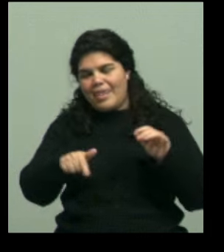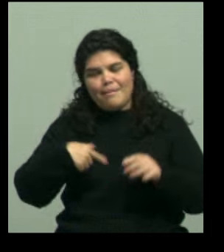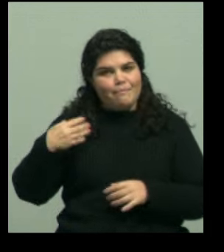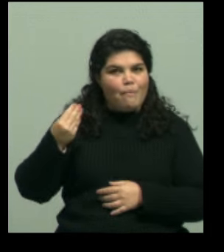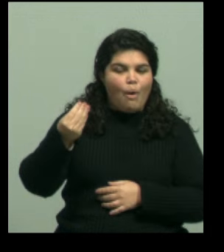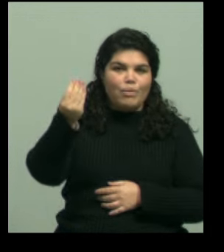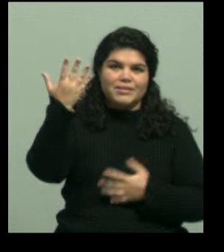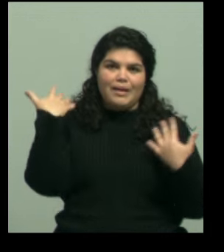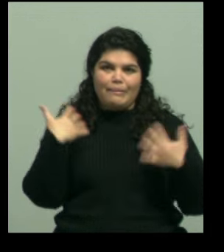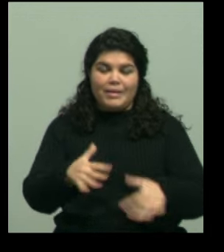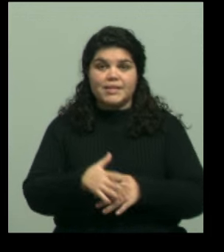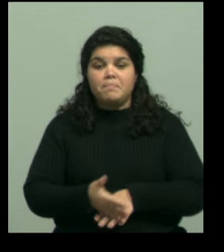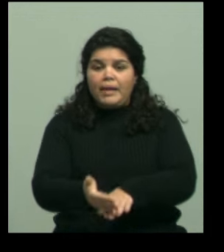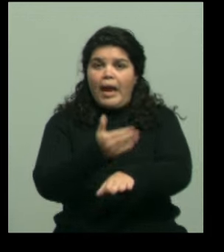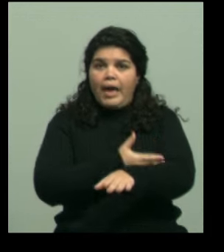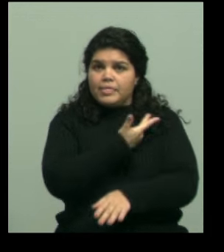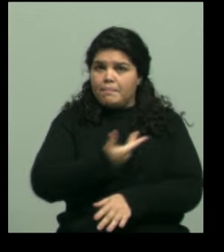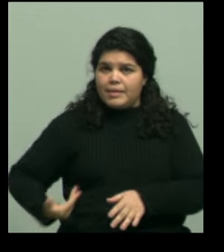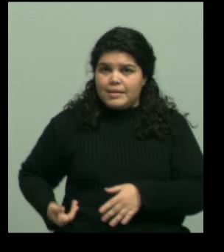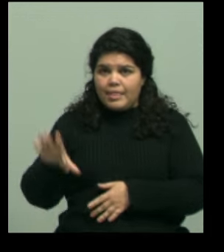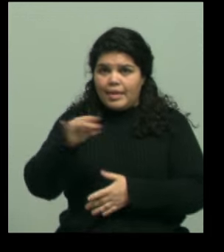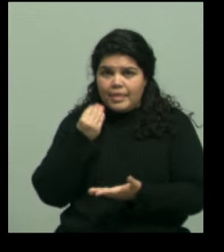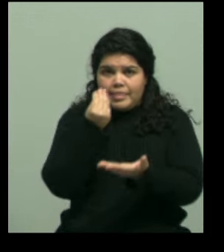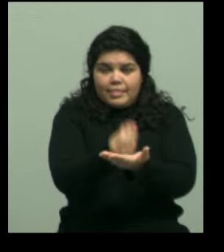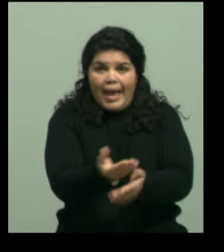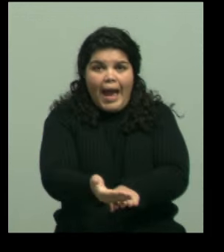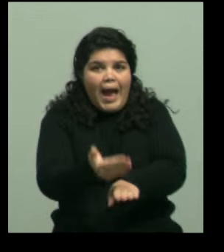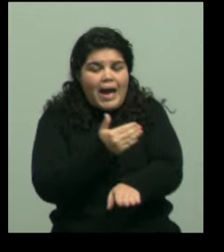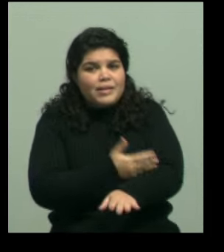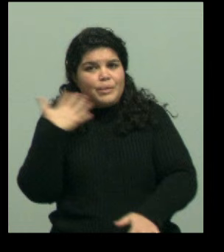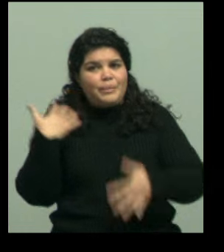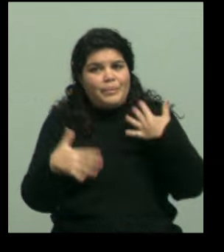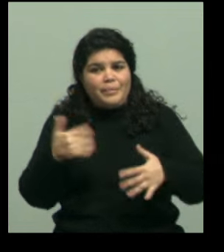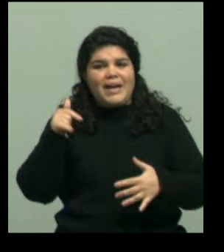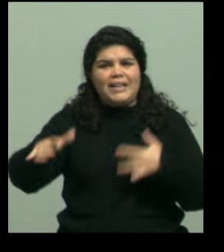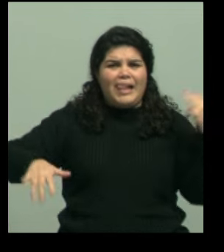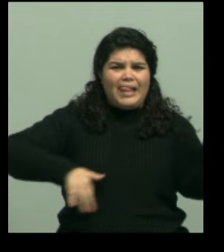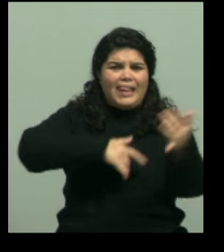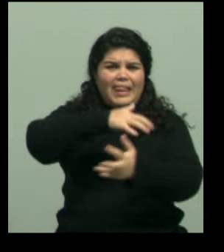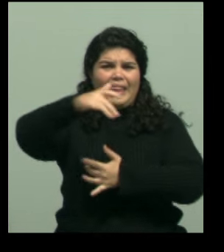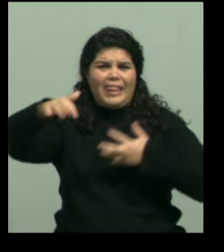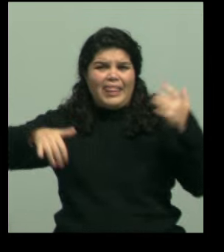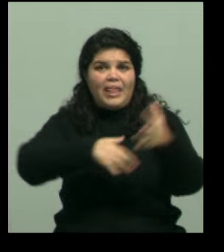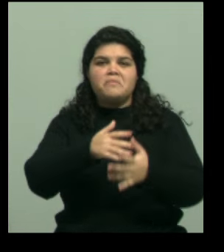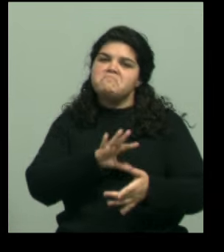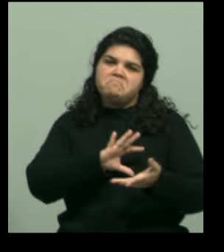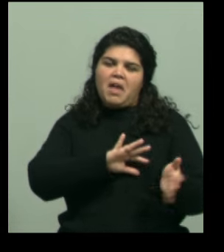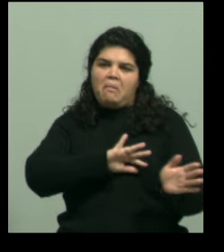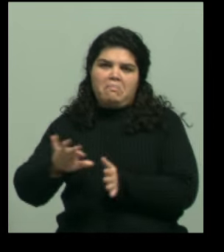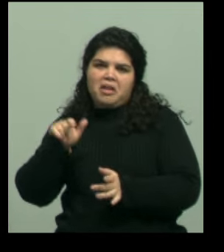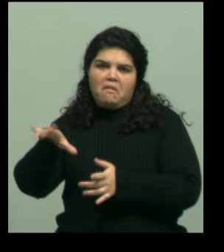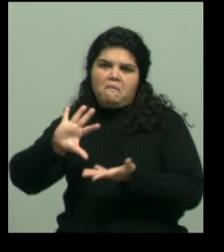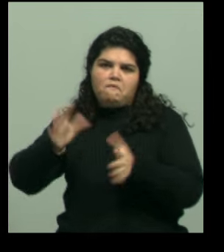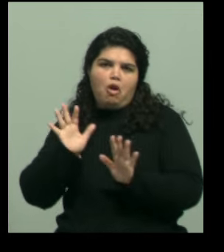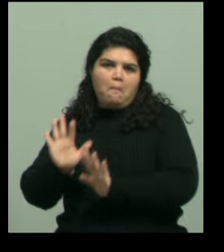sea electo presidente, él estuvo muchísimo en el foco mediático, más allá de sus dichos y su personalidad, por las